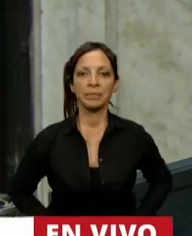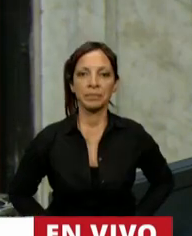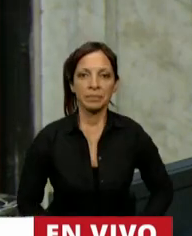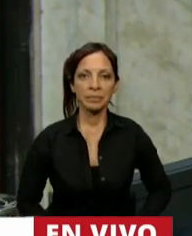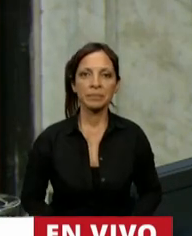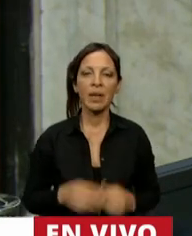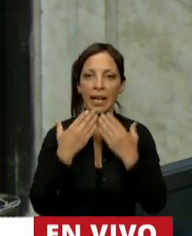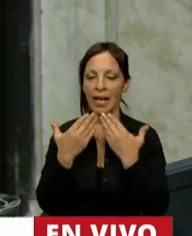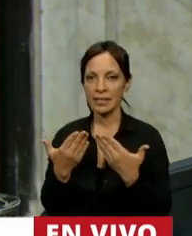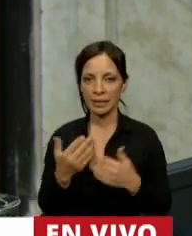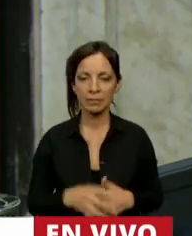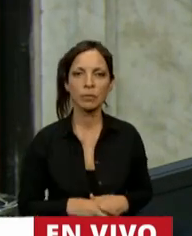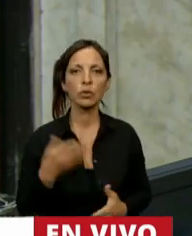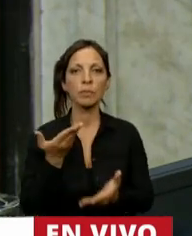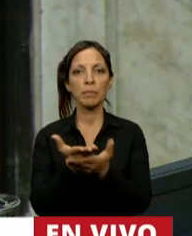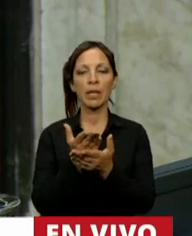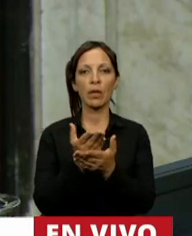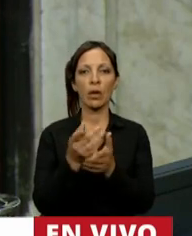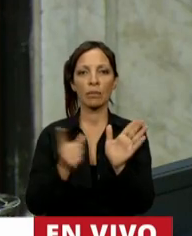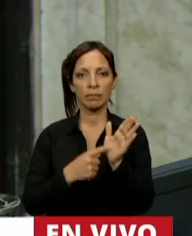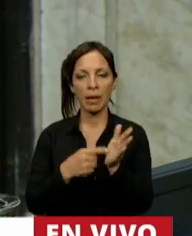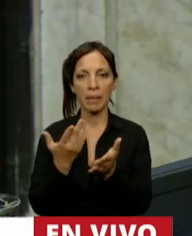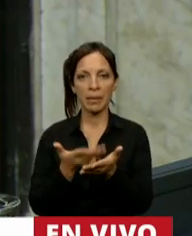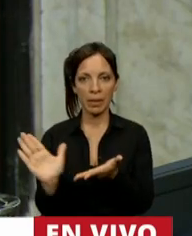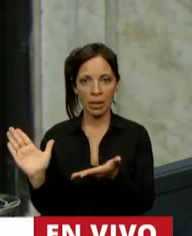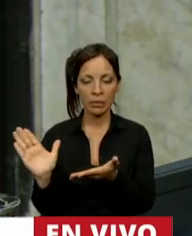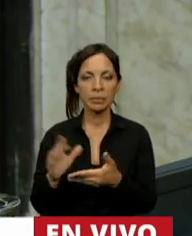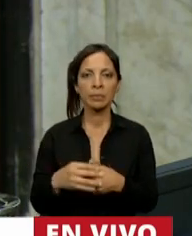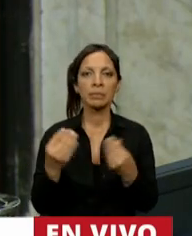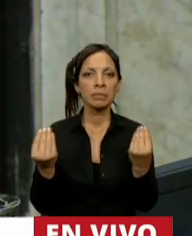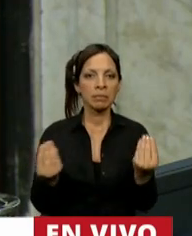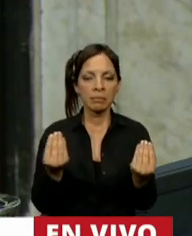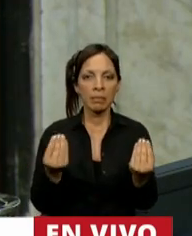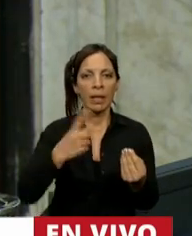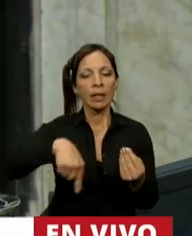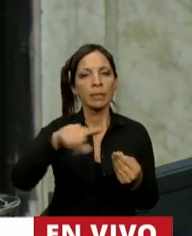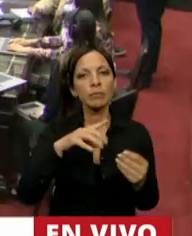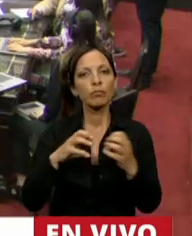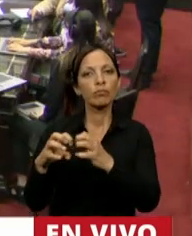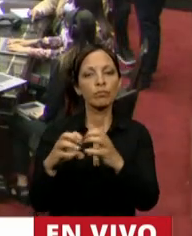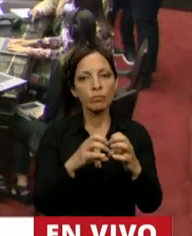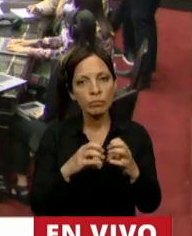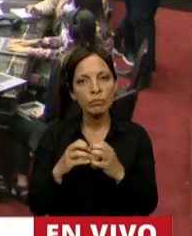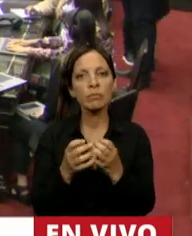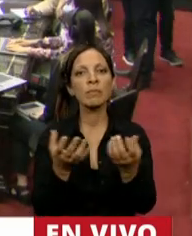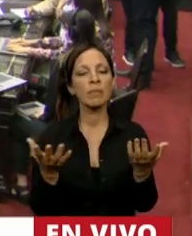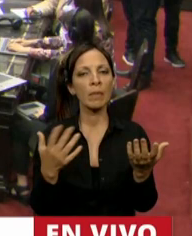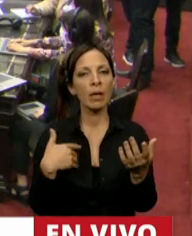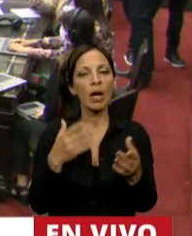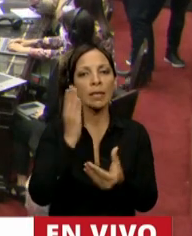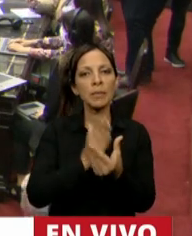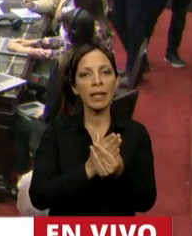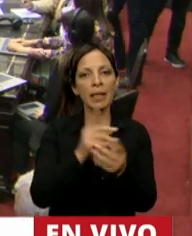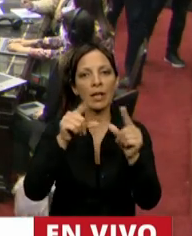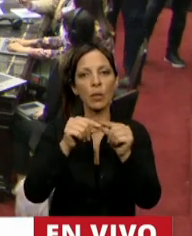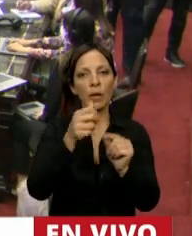Presidente. Estoy pidiendo un apartamiento de reglamento para que tratemos el expediente número